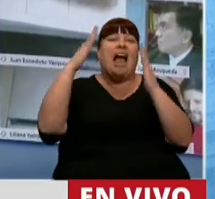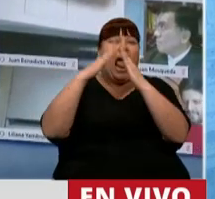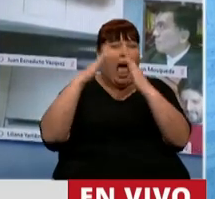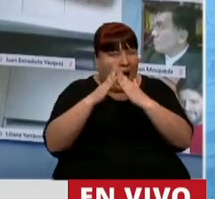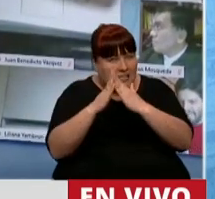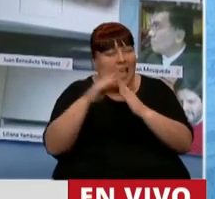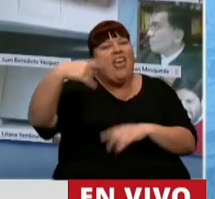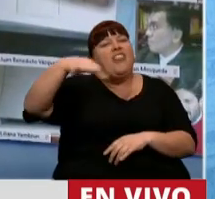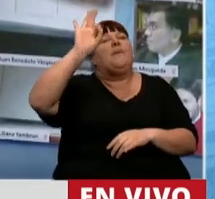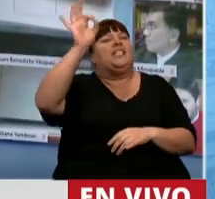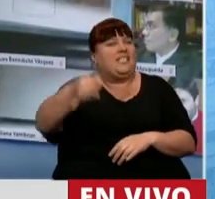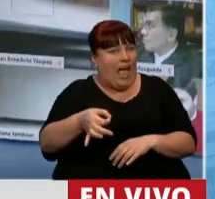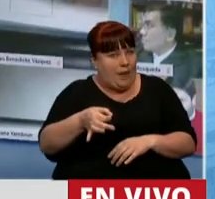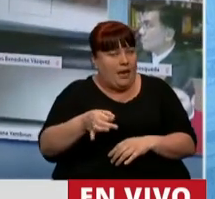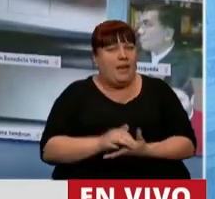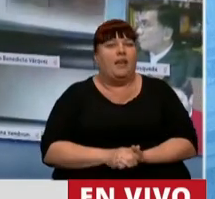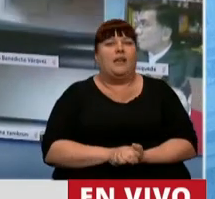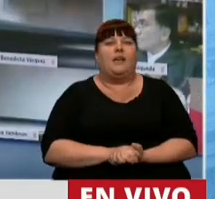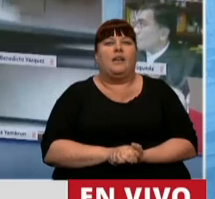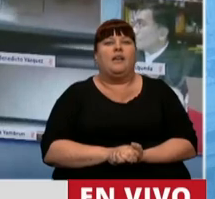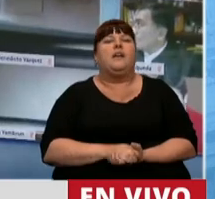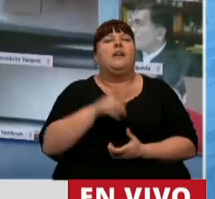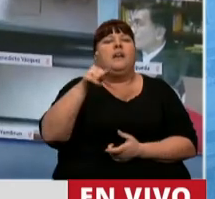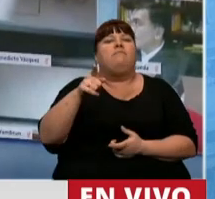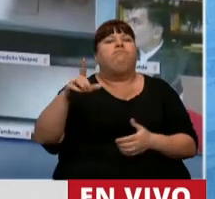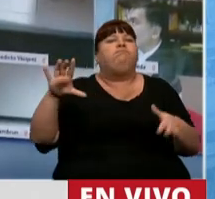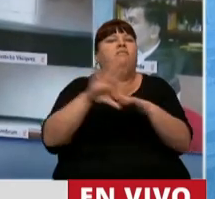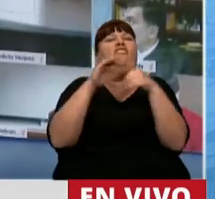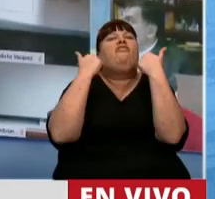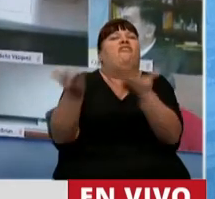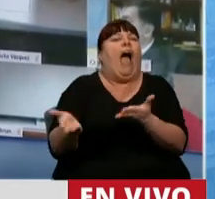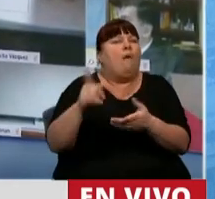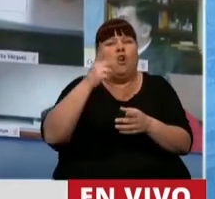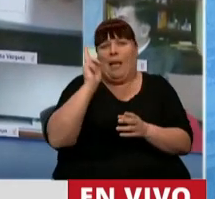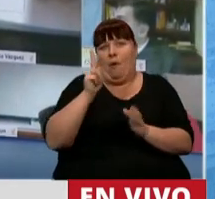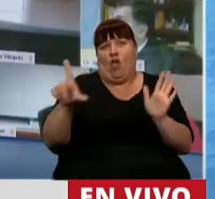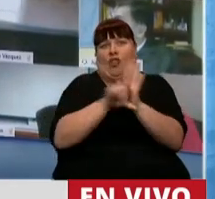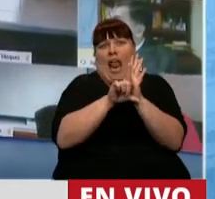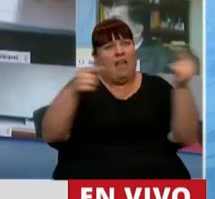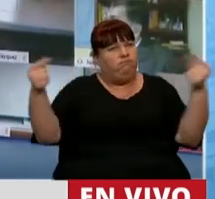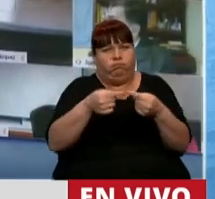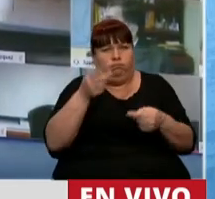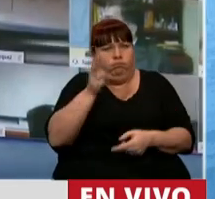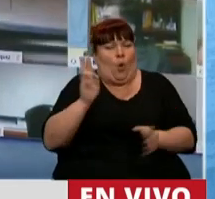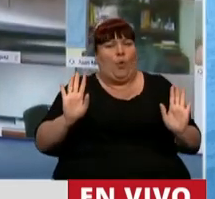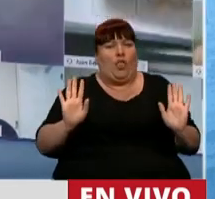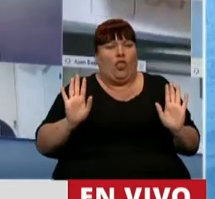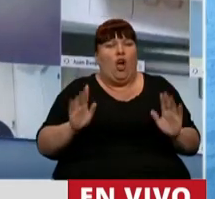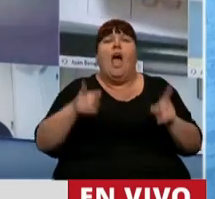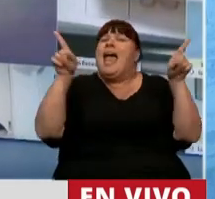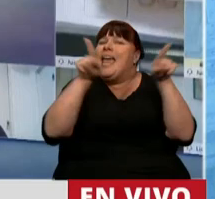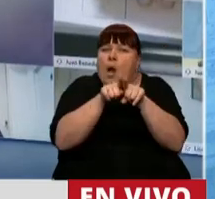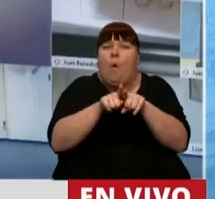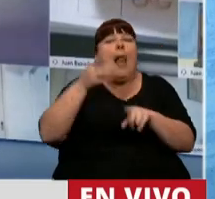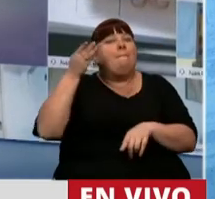casas, sepan que están compatibilizando algo que no es legal y que es absolutamente ilegítimo. Lo